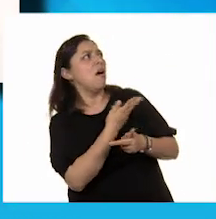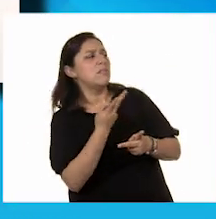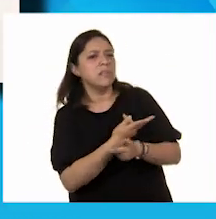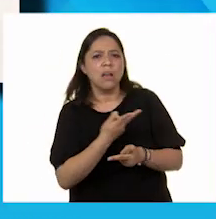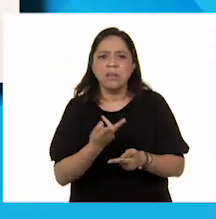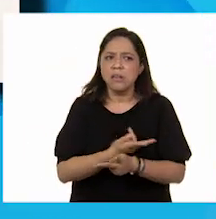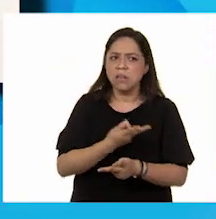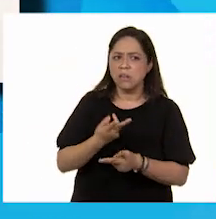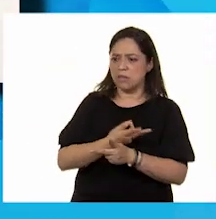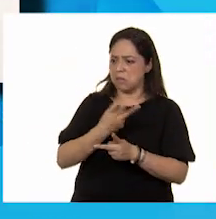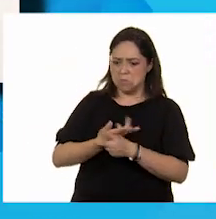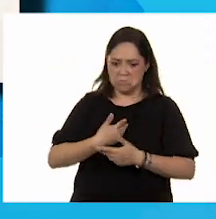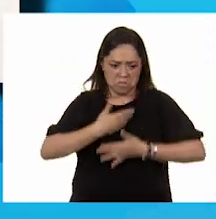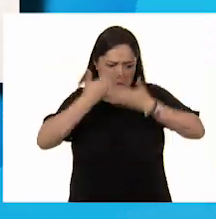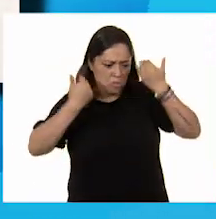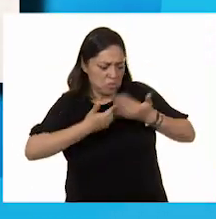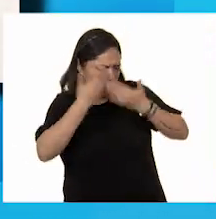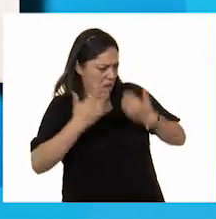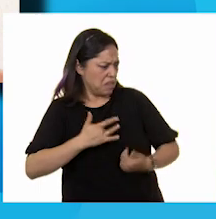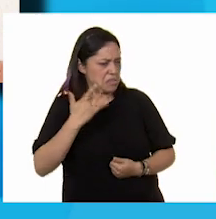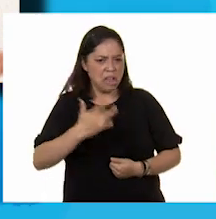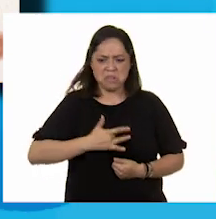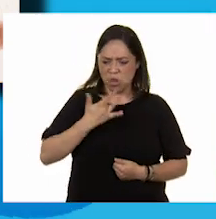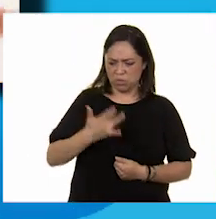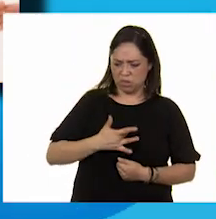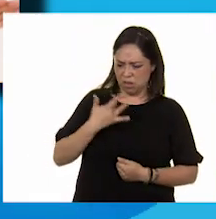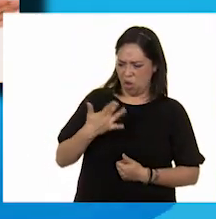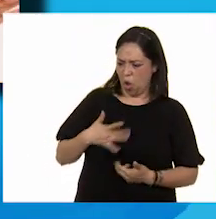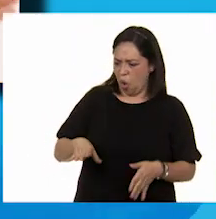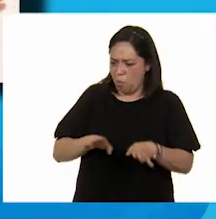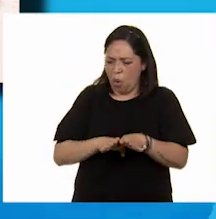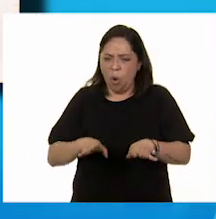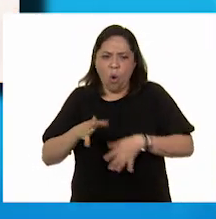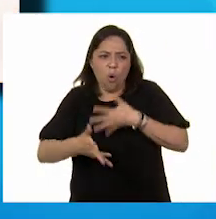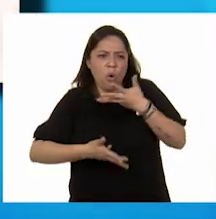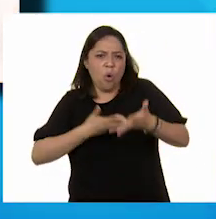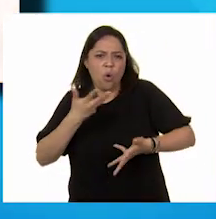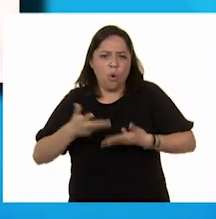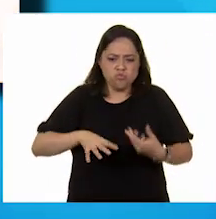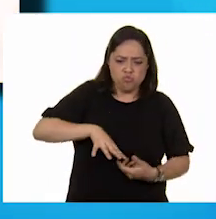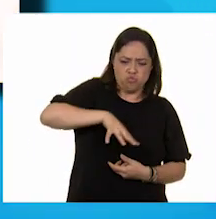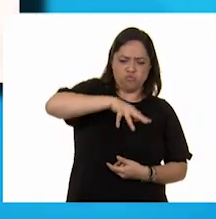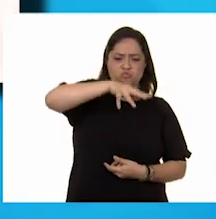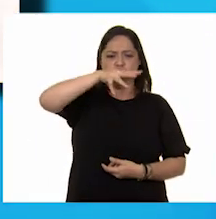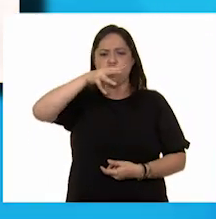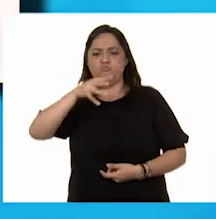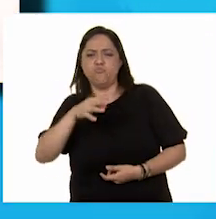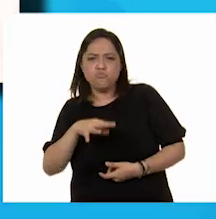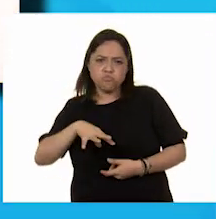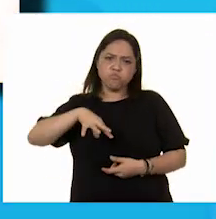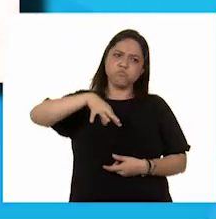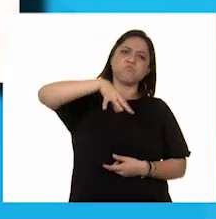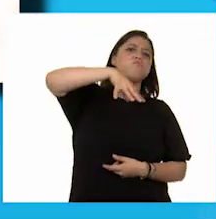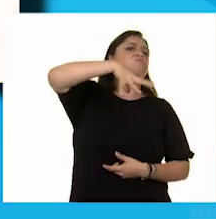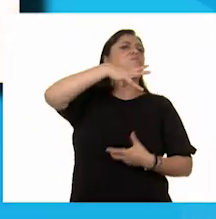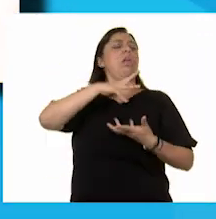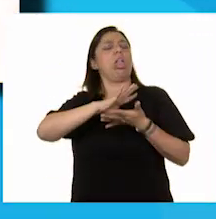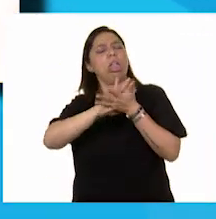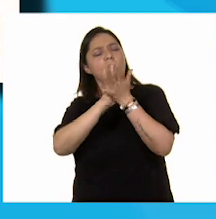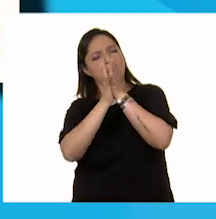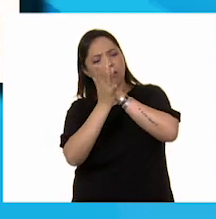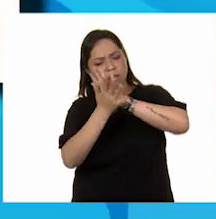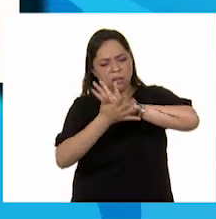No lo sé, Gotero. Siento como si me empezara a elevar. Como si me estuviera desintegrando.